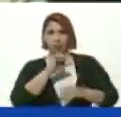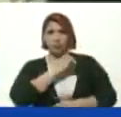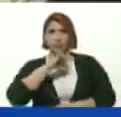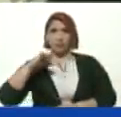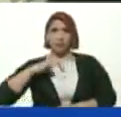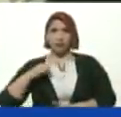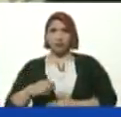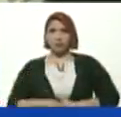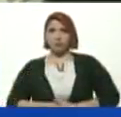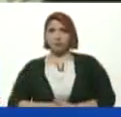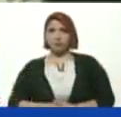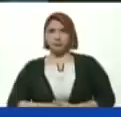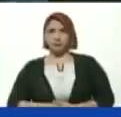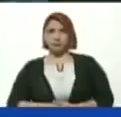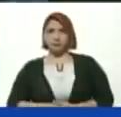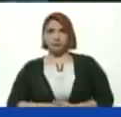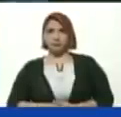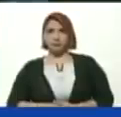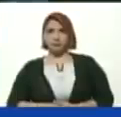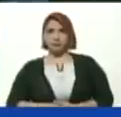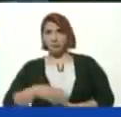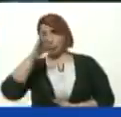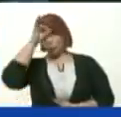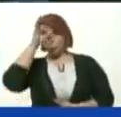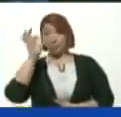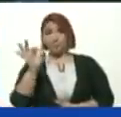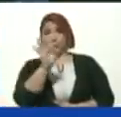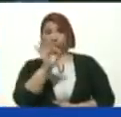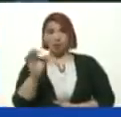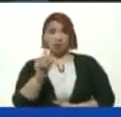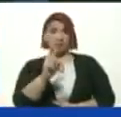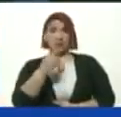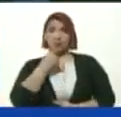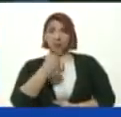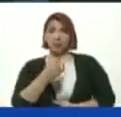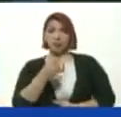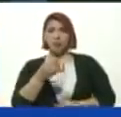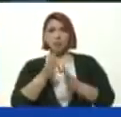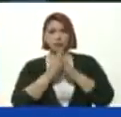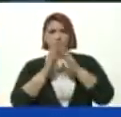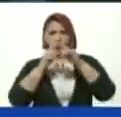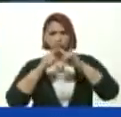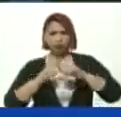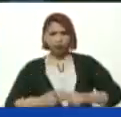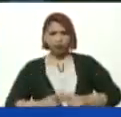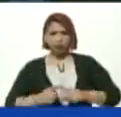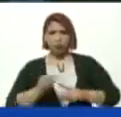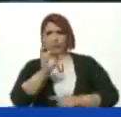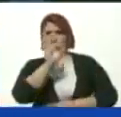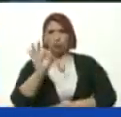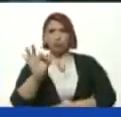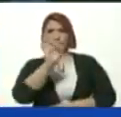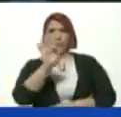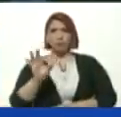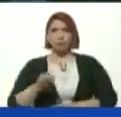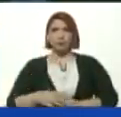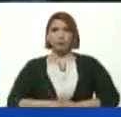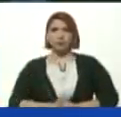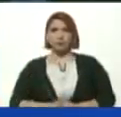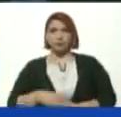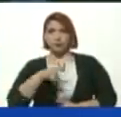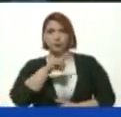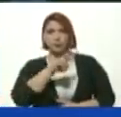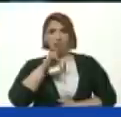No sé qué porcentaje No dice aquí Sáquelo a alguien Que se ponga A sacar porcentaje De